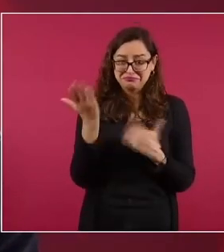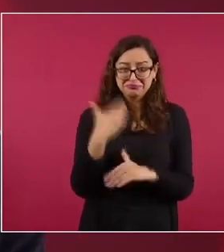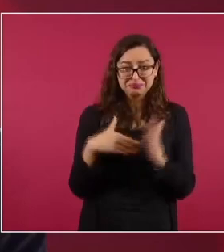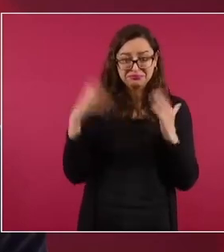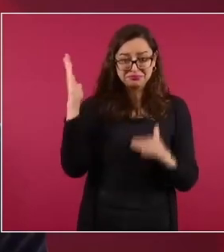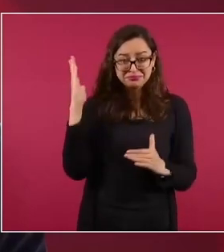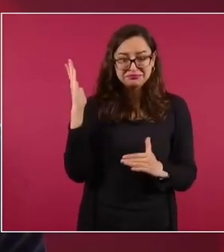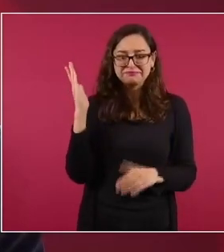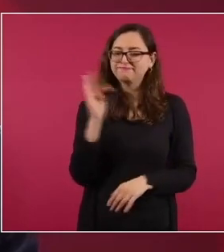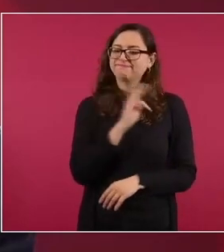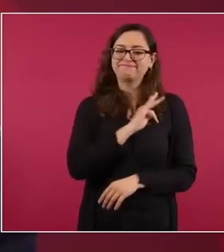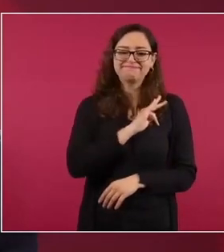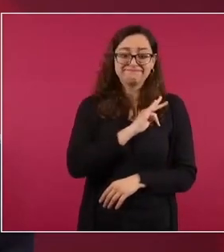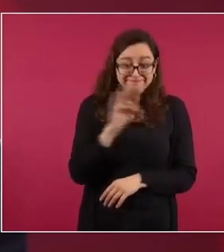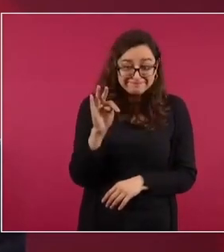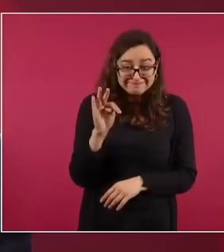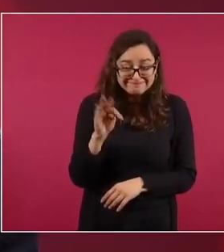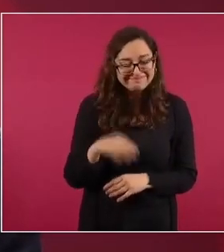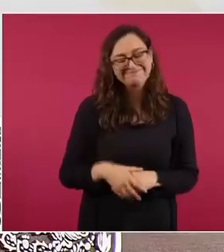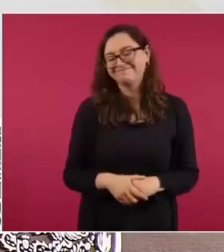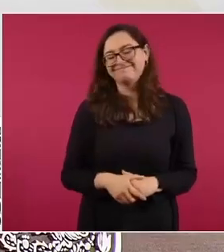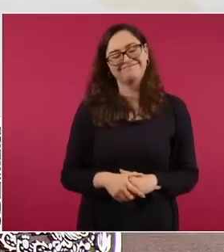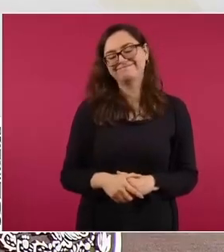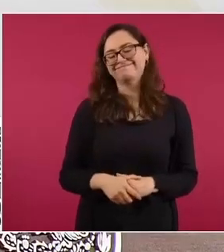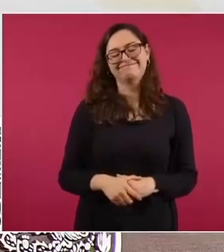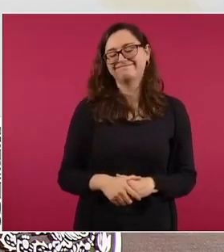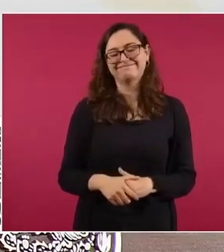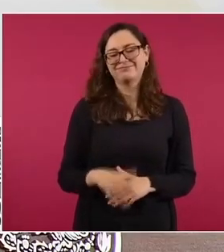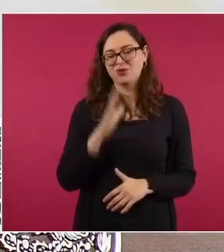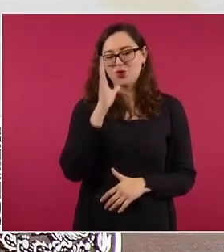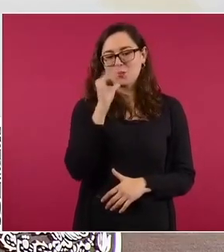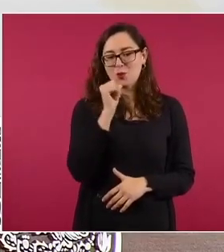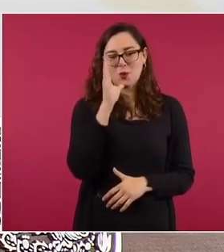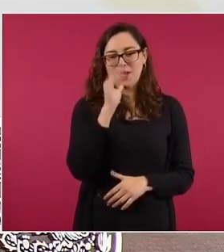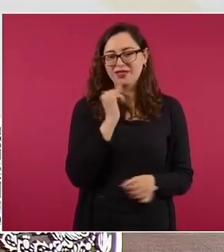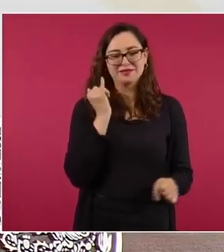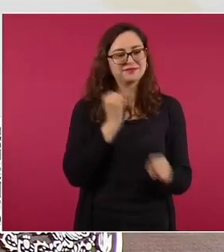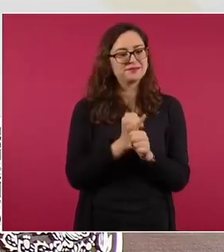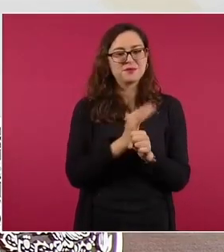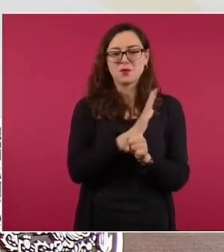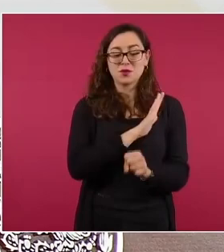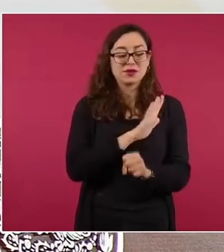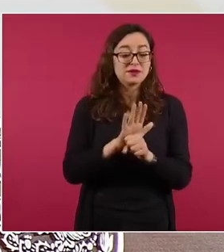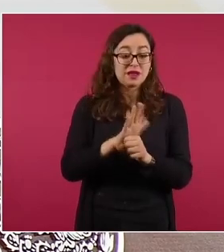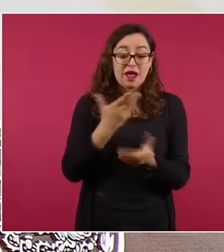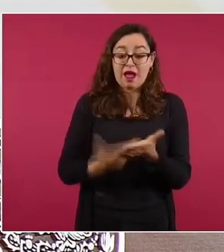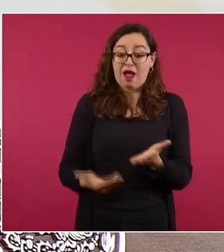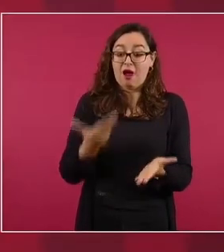en tiempos como el que estamos viviendo,